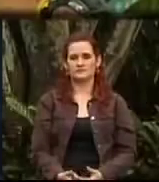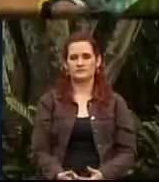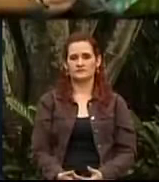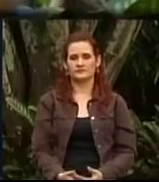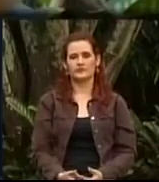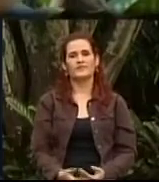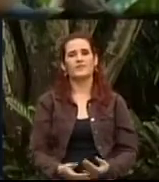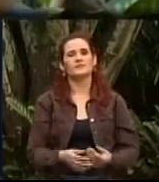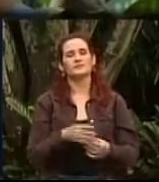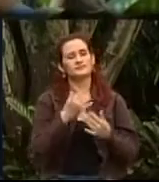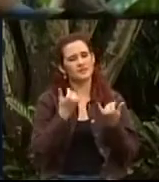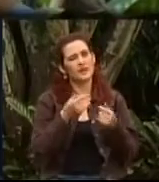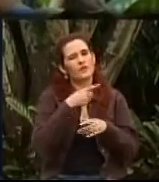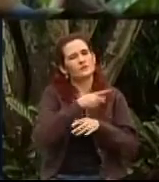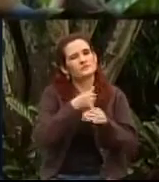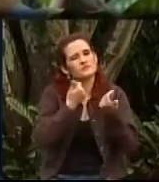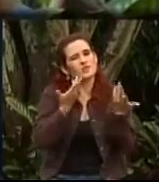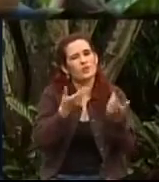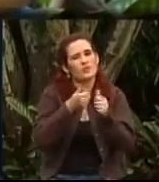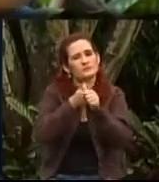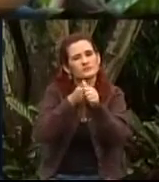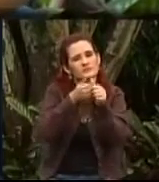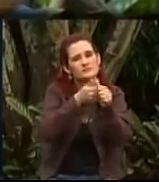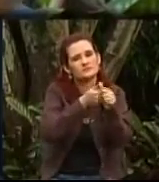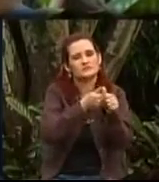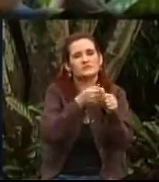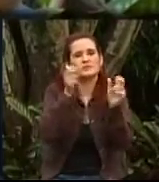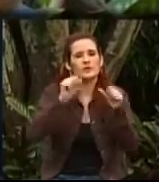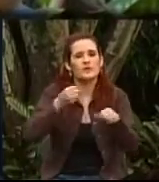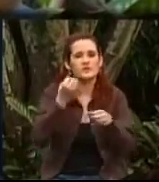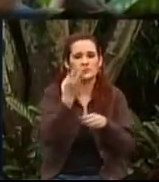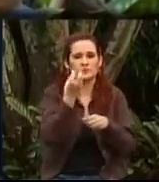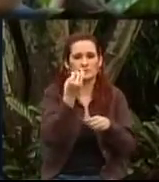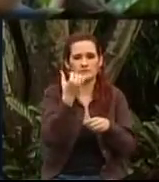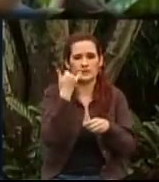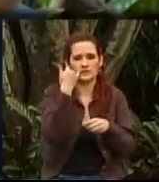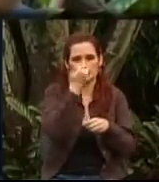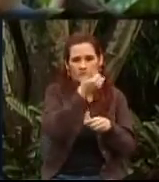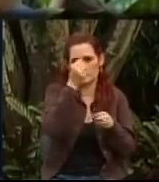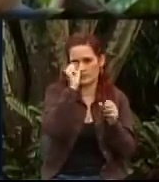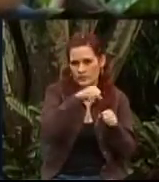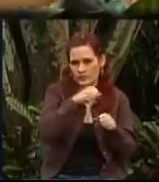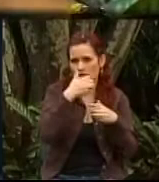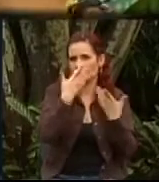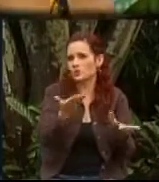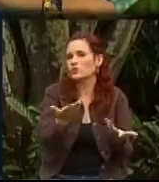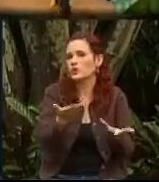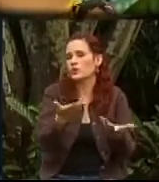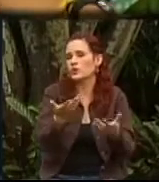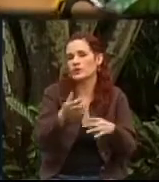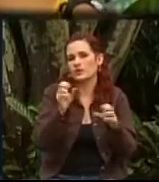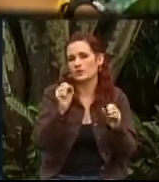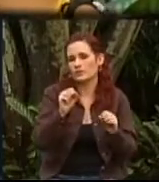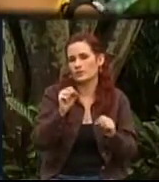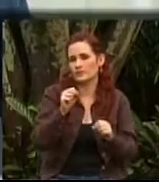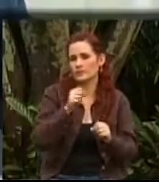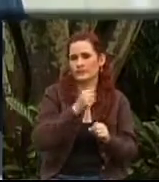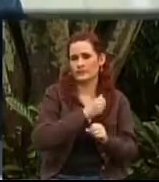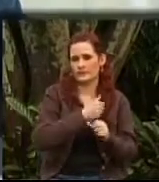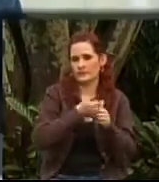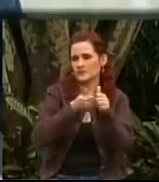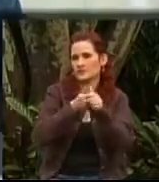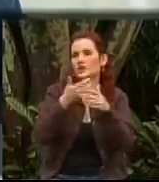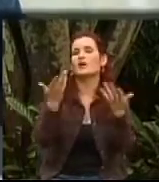Muy bien, orientemos a los televidentes, una línea telefónica fácil para que ellos puedan comunicarse y recibir orientación por parte de ustedes, doctora Adriana.